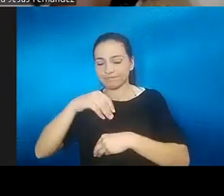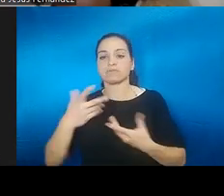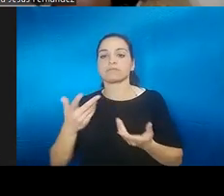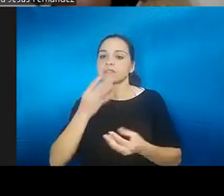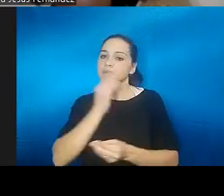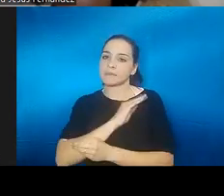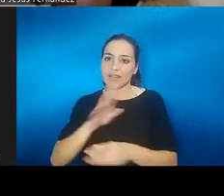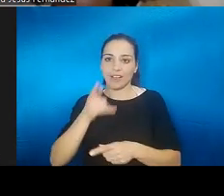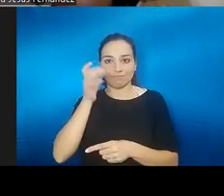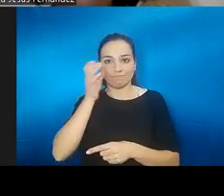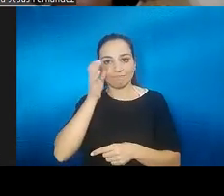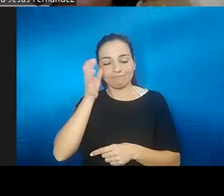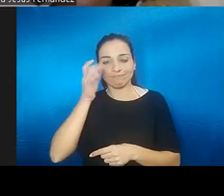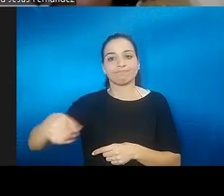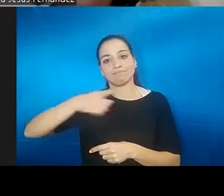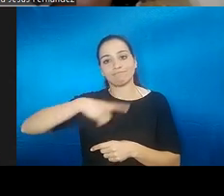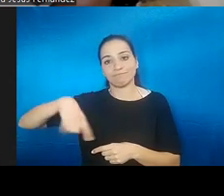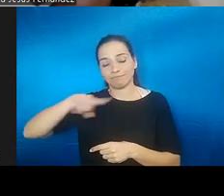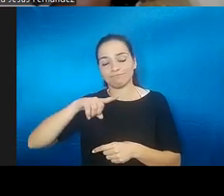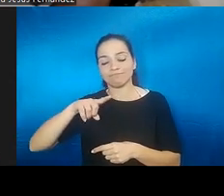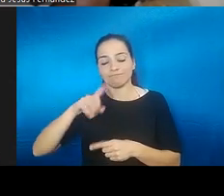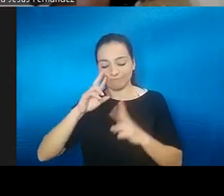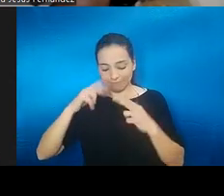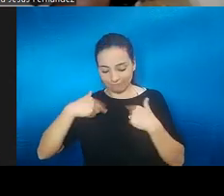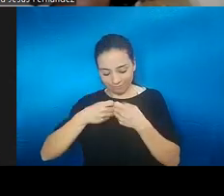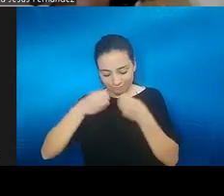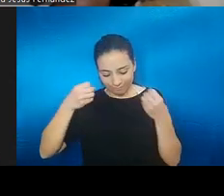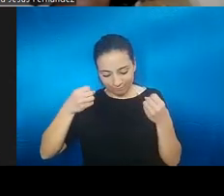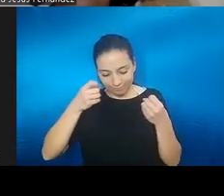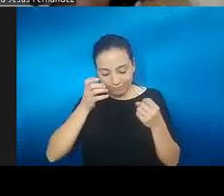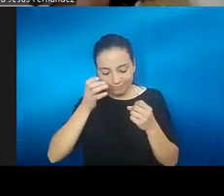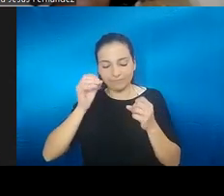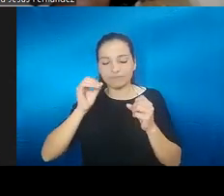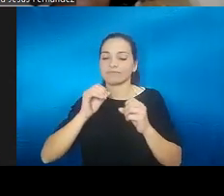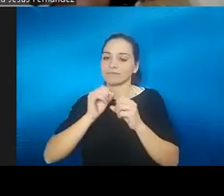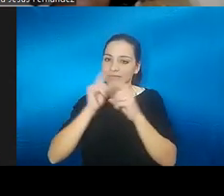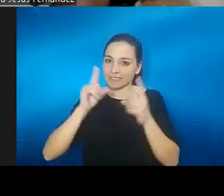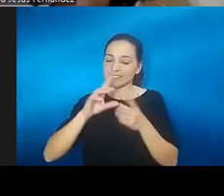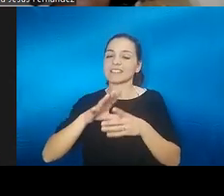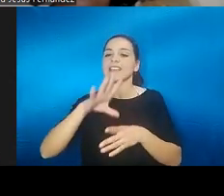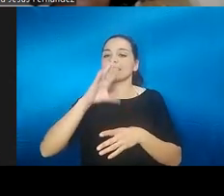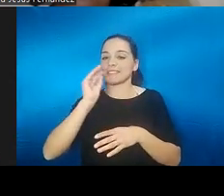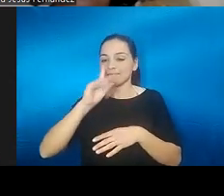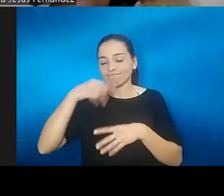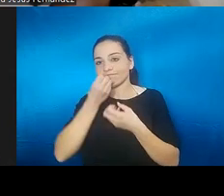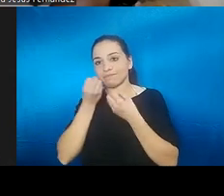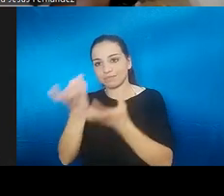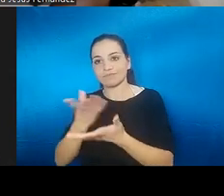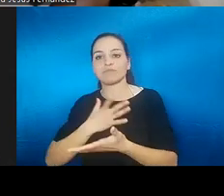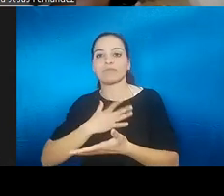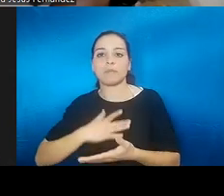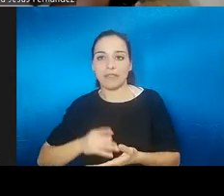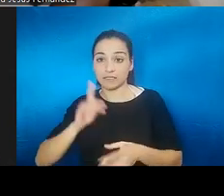para luego también poder de una forma comunicarlo a otros, pero primero a nosotros mismos y no intentar no caer en la autoexigencia, darnos tiempo,